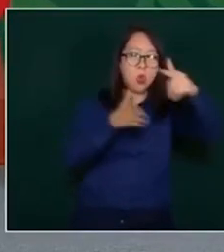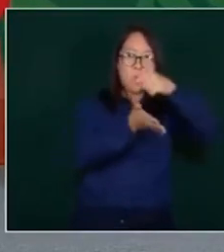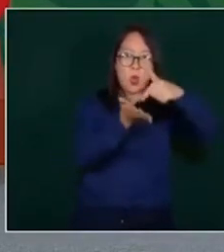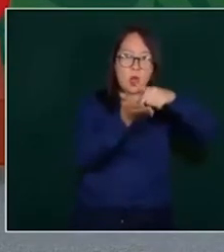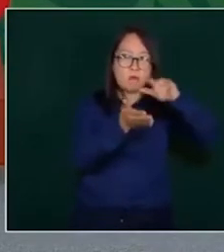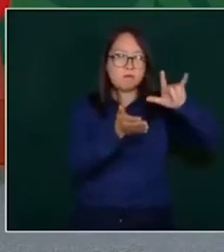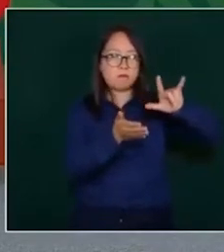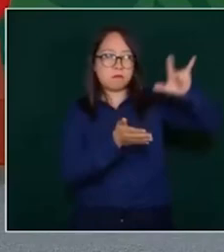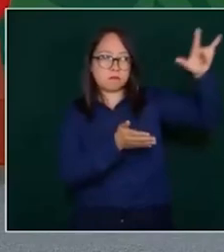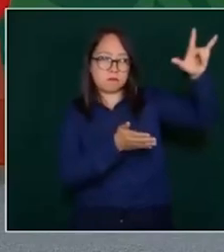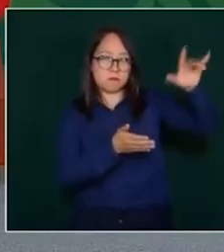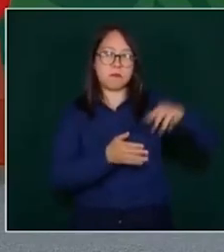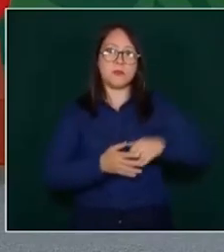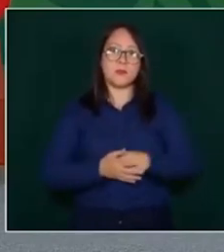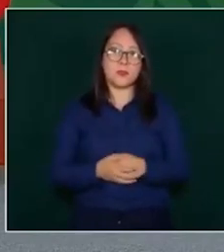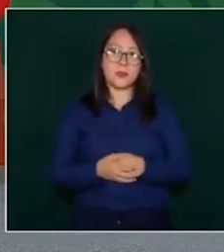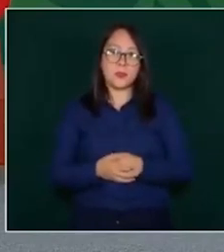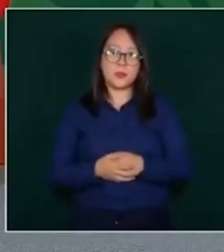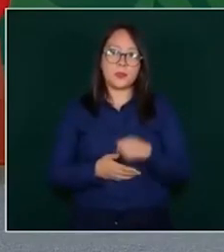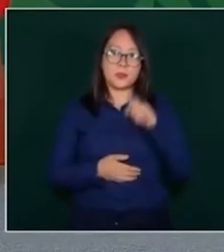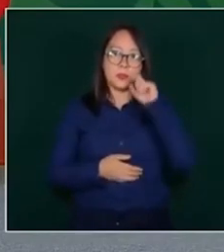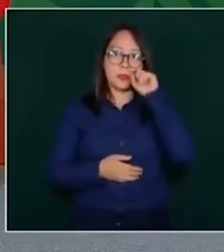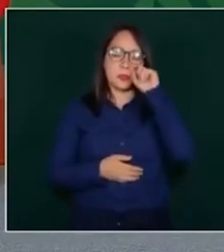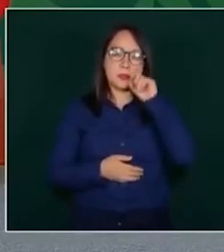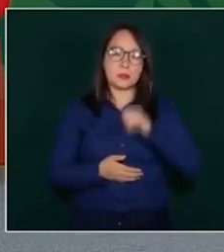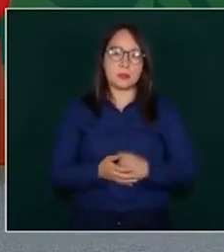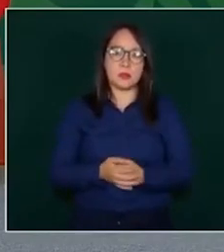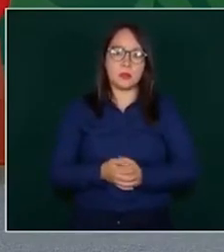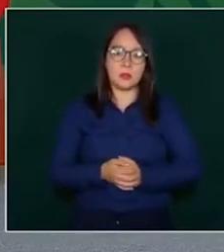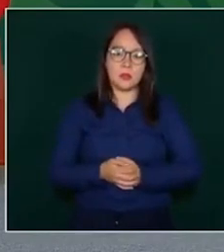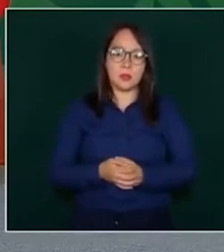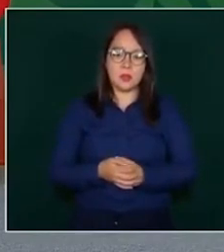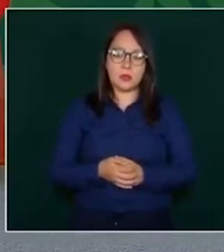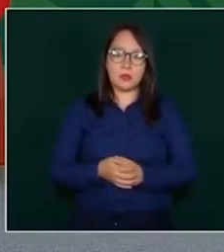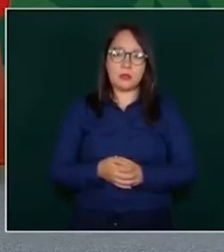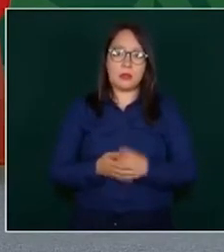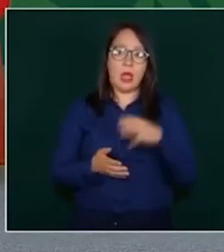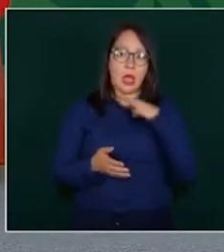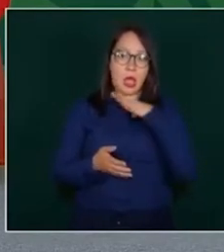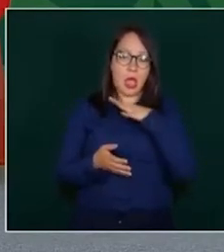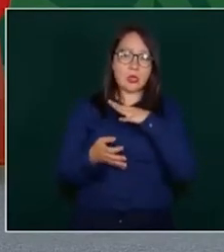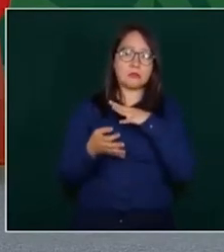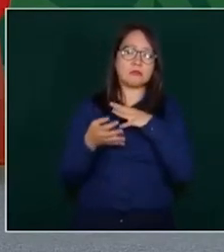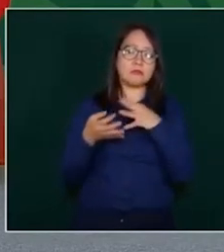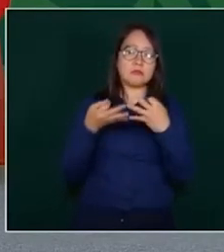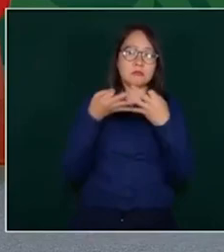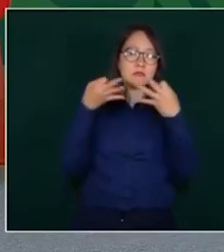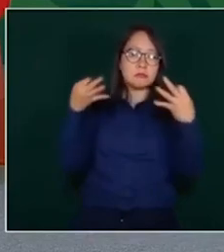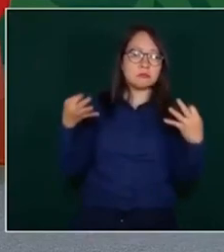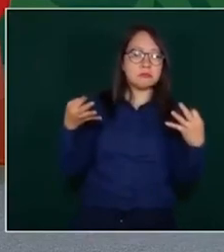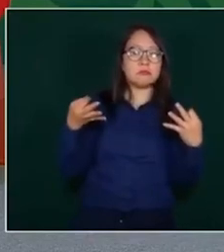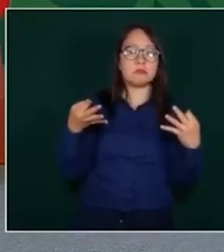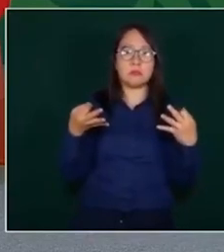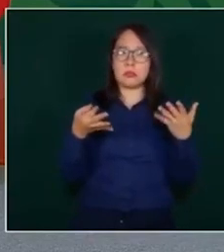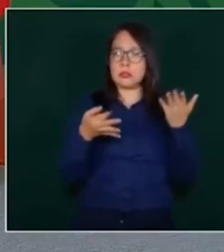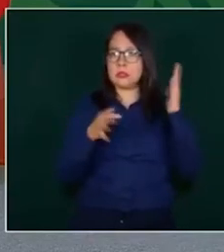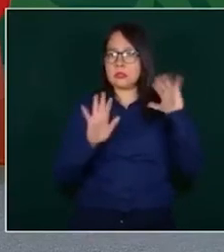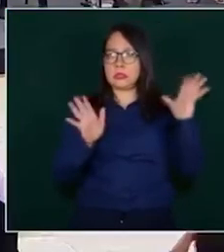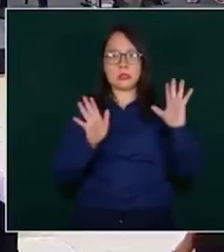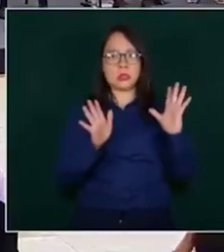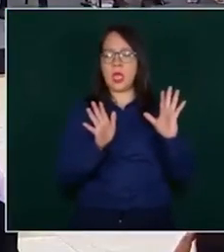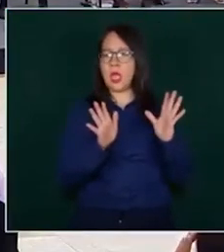el aeropuerto, con terrenos que se adquirieron.